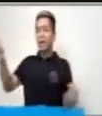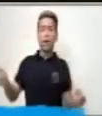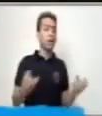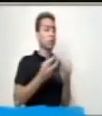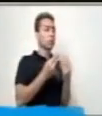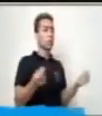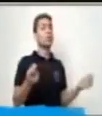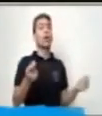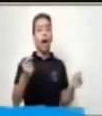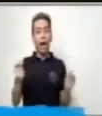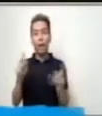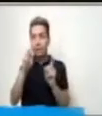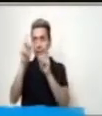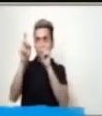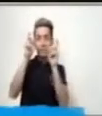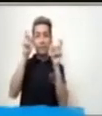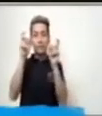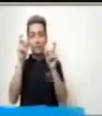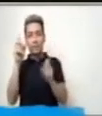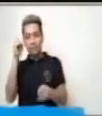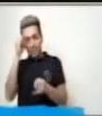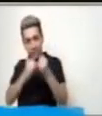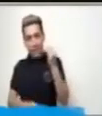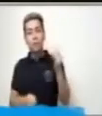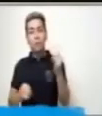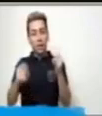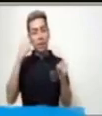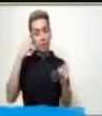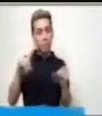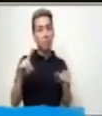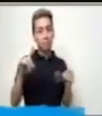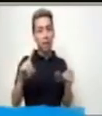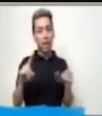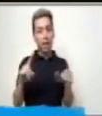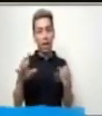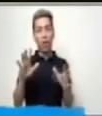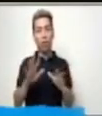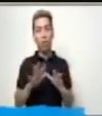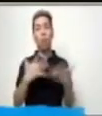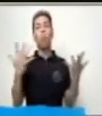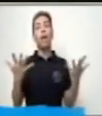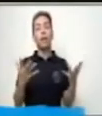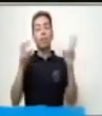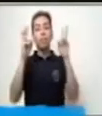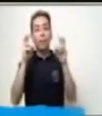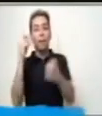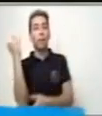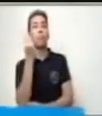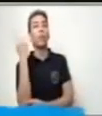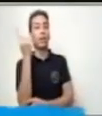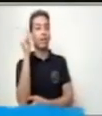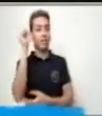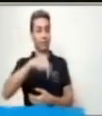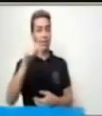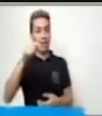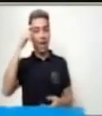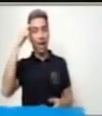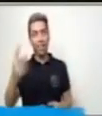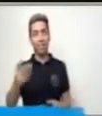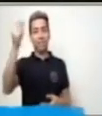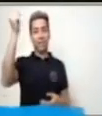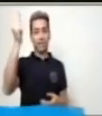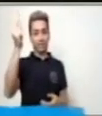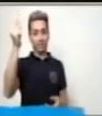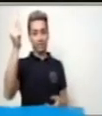los acertijos y terminar de descubrir cuál es el tema importante en una adivinanza.